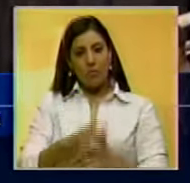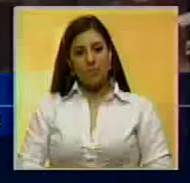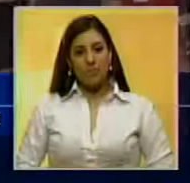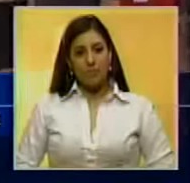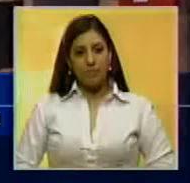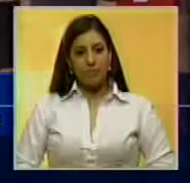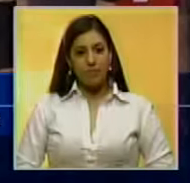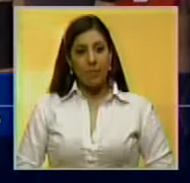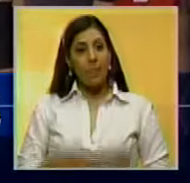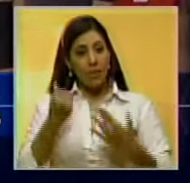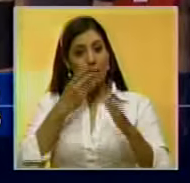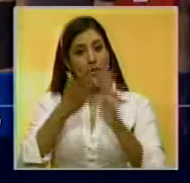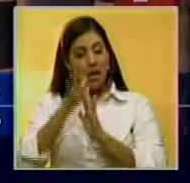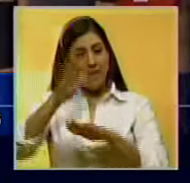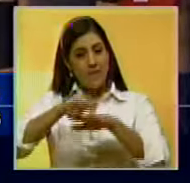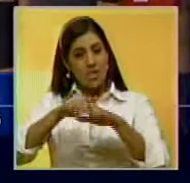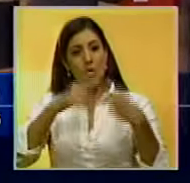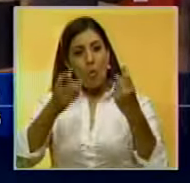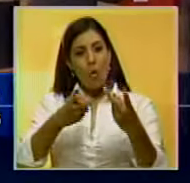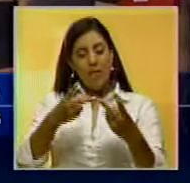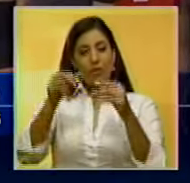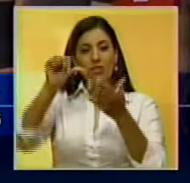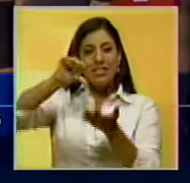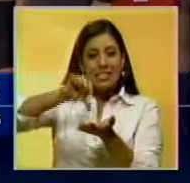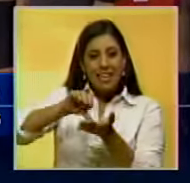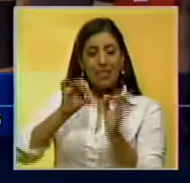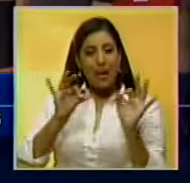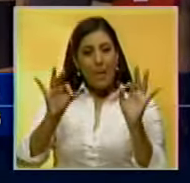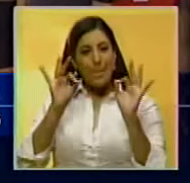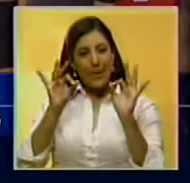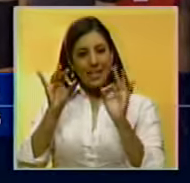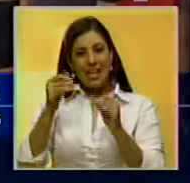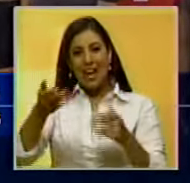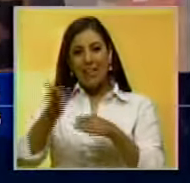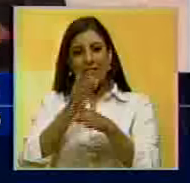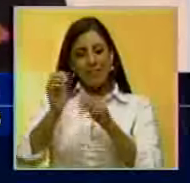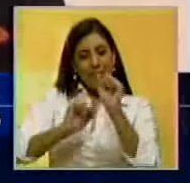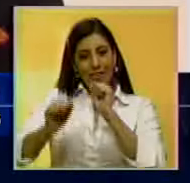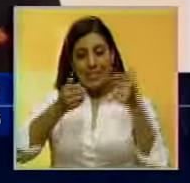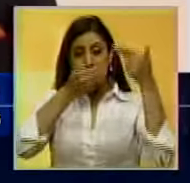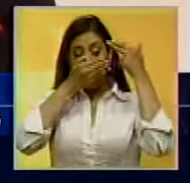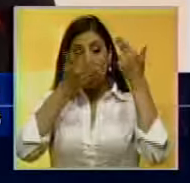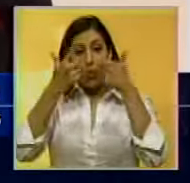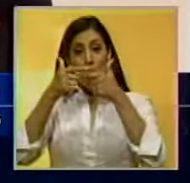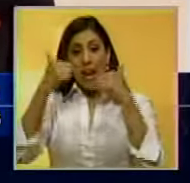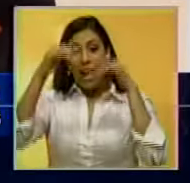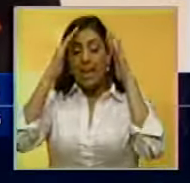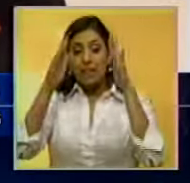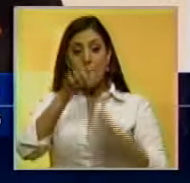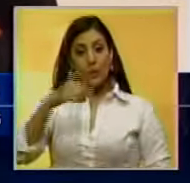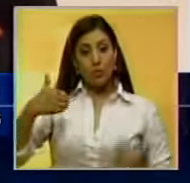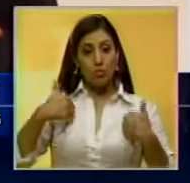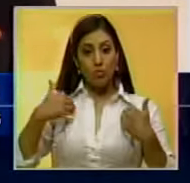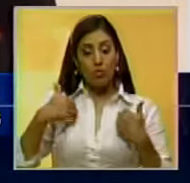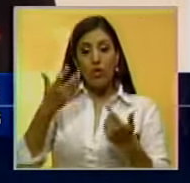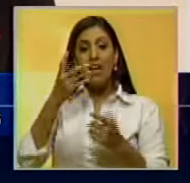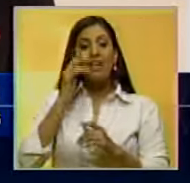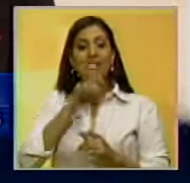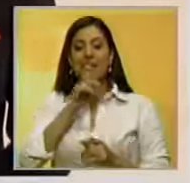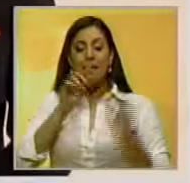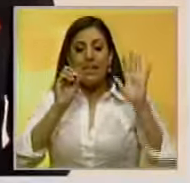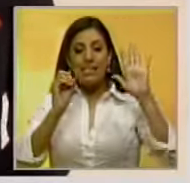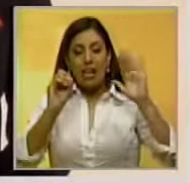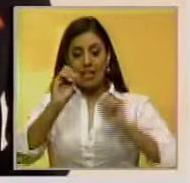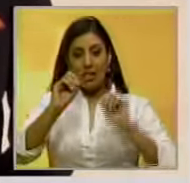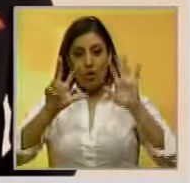extorsión. Reverol también anunció la creación de un centro estratégico antisecuestro, una unidad de atención a la víctima y la línea 0800